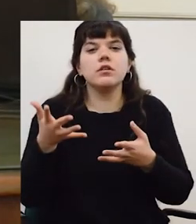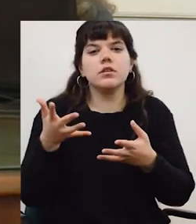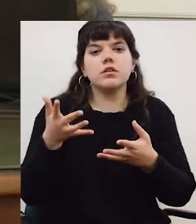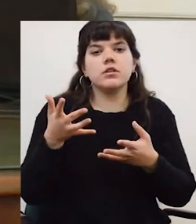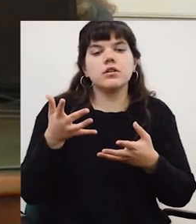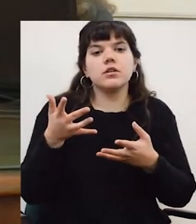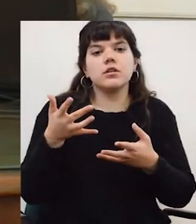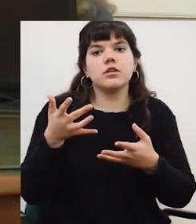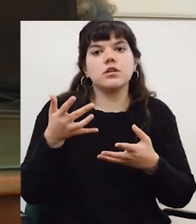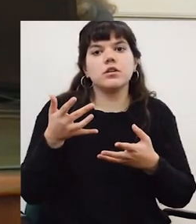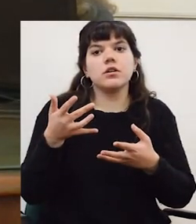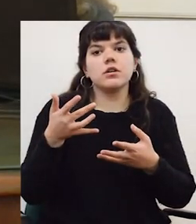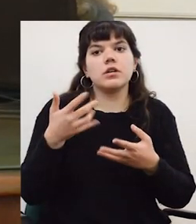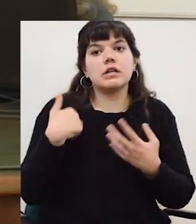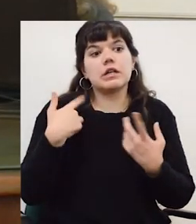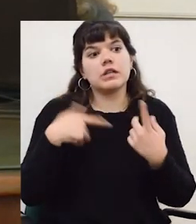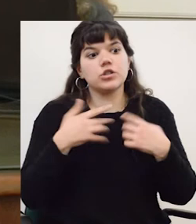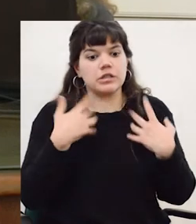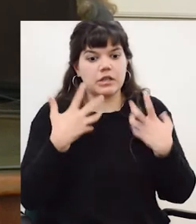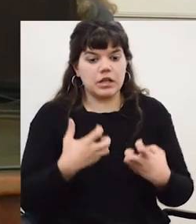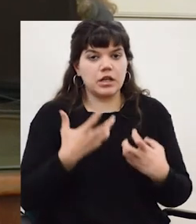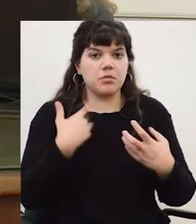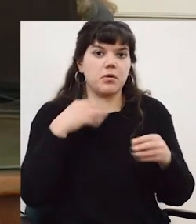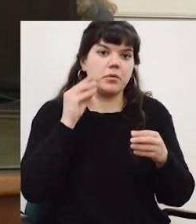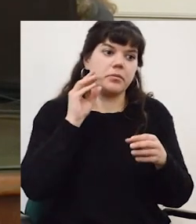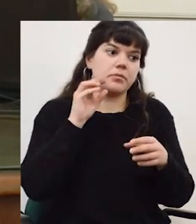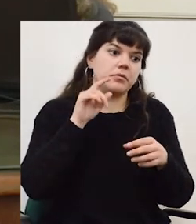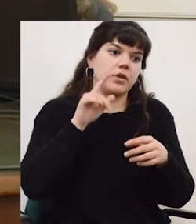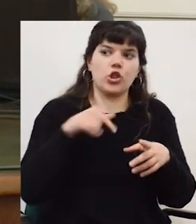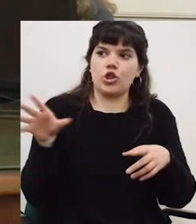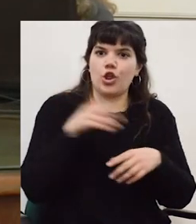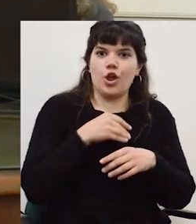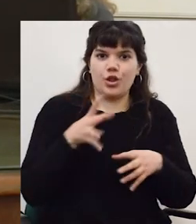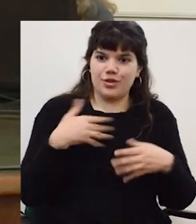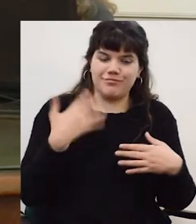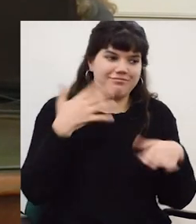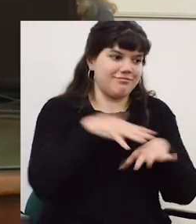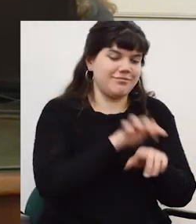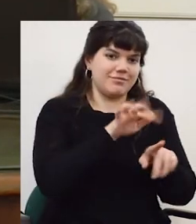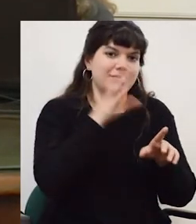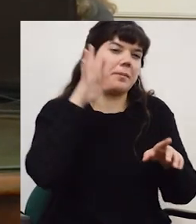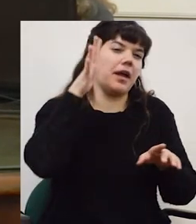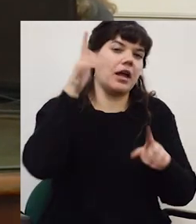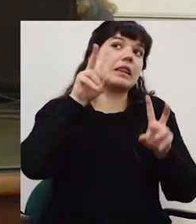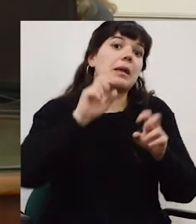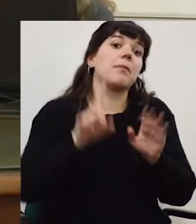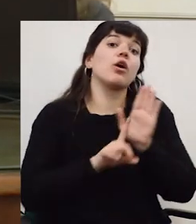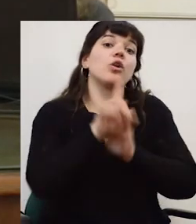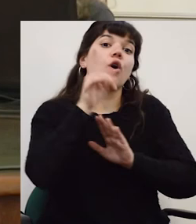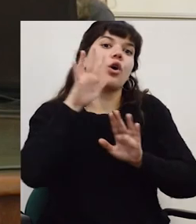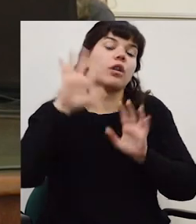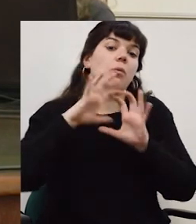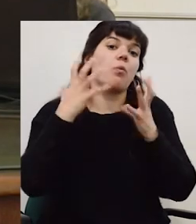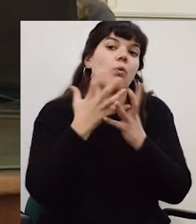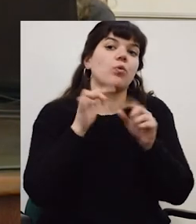ahora estábamos conversando un poco hay como un imaginario y bueno que hemos alimentado formamos parte todos de ese